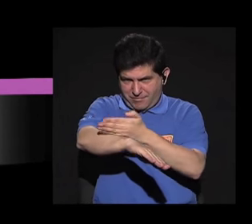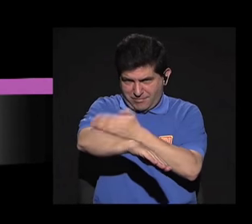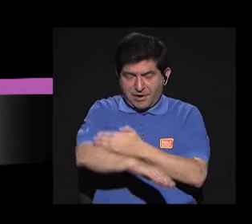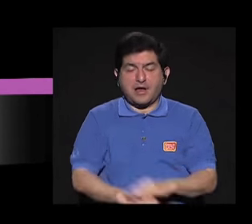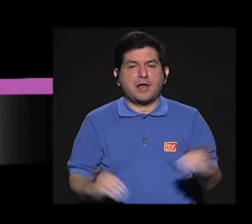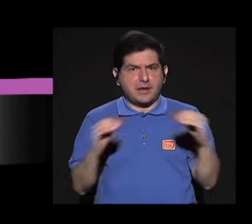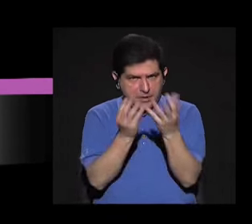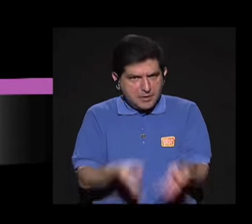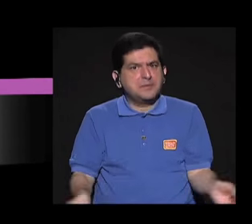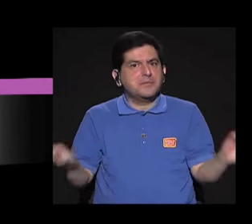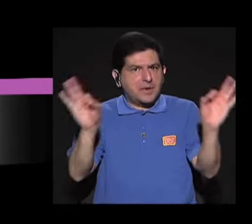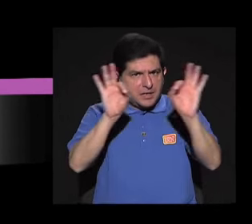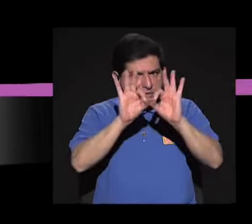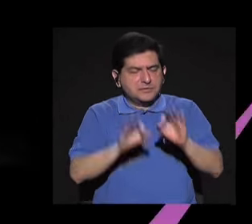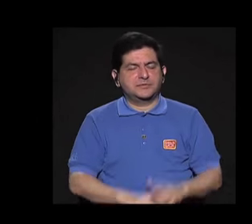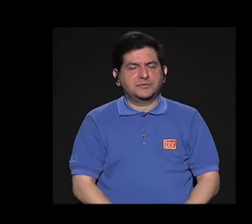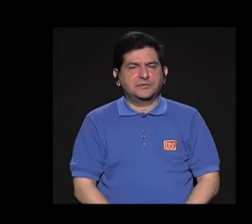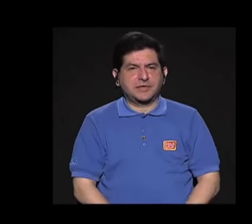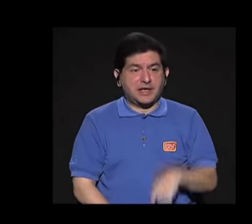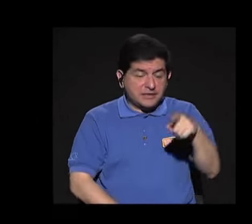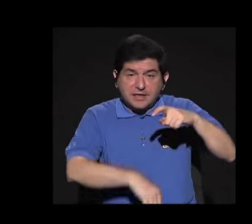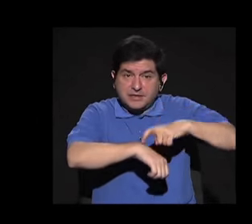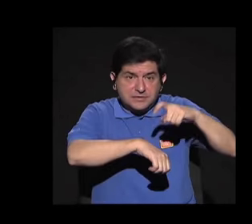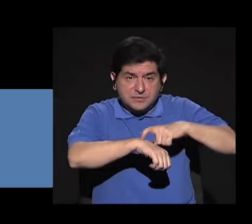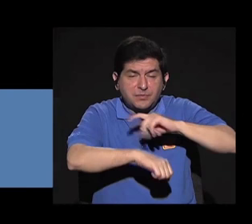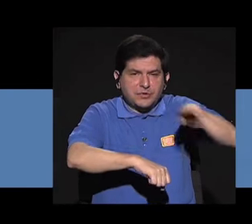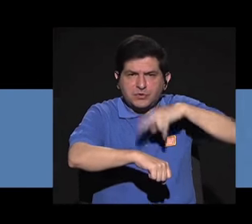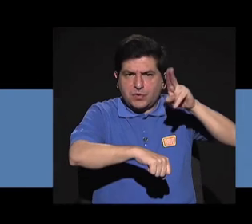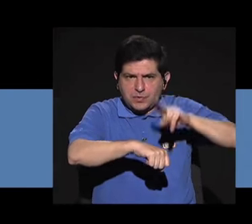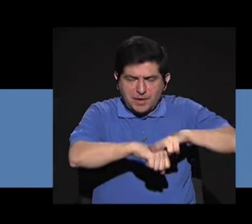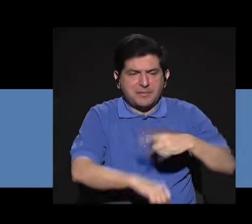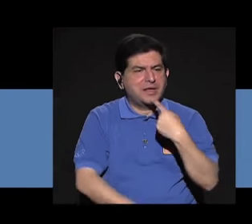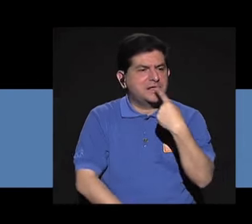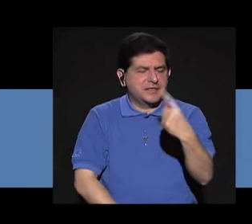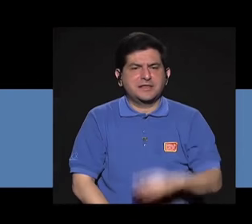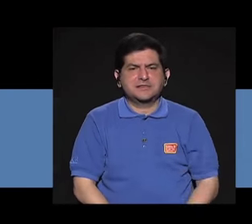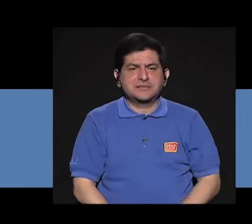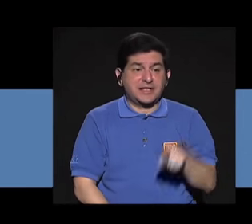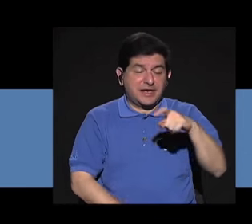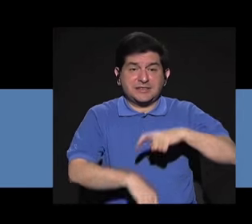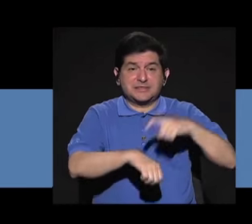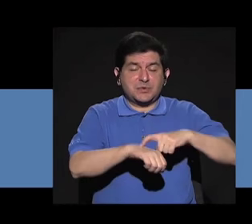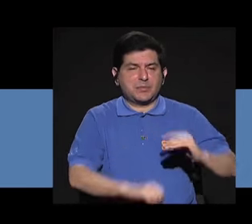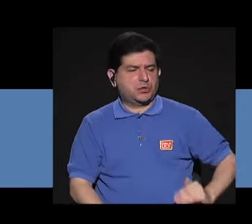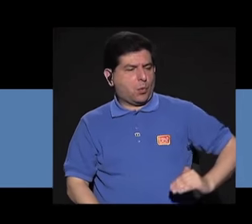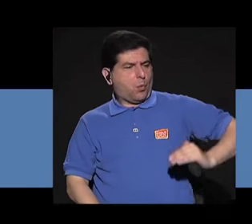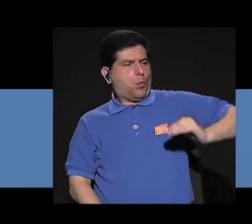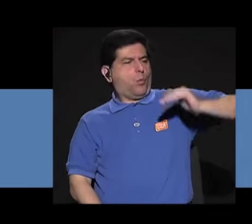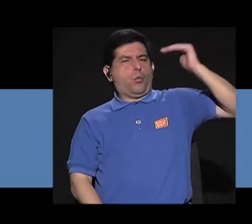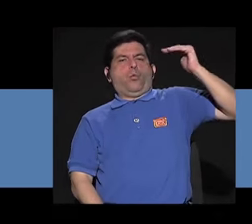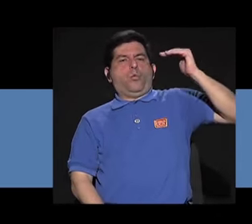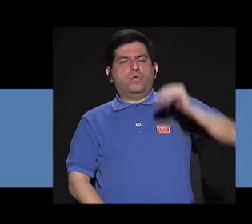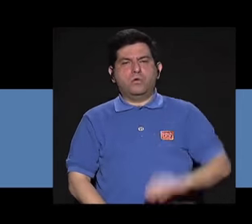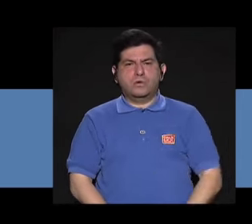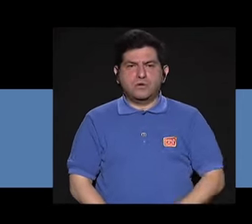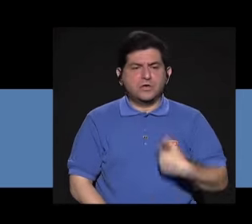humano. Y es el pico más importante. Es el pico donde popularmente nosotros decimos que se da el estirón.